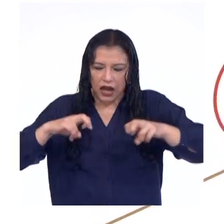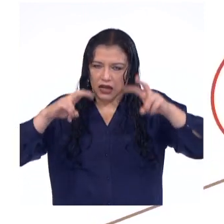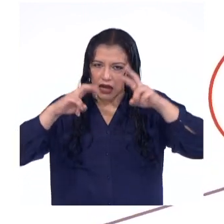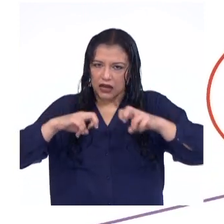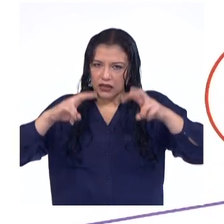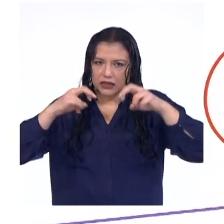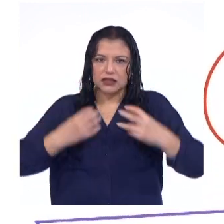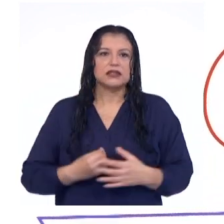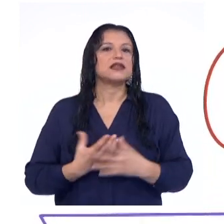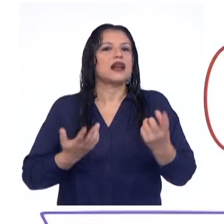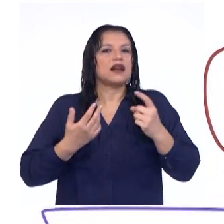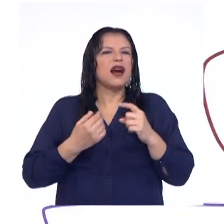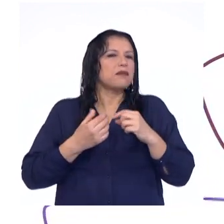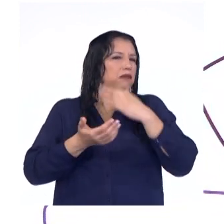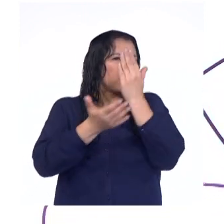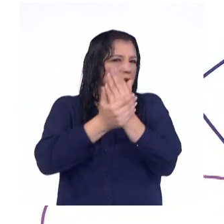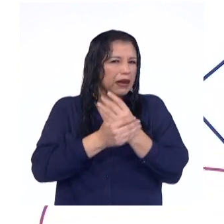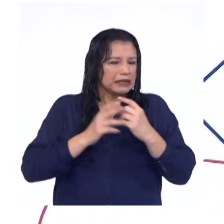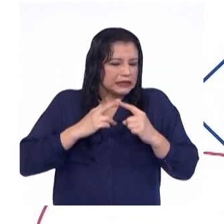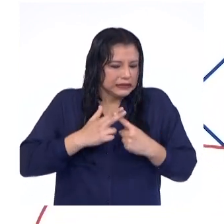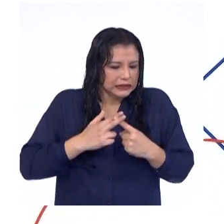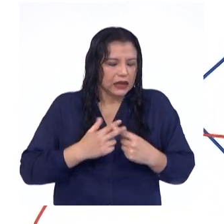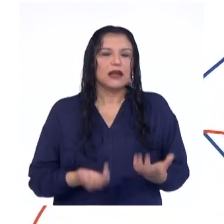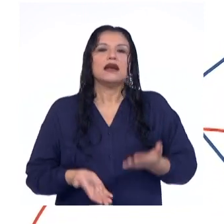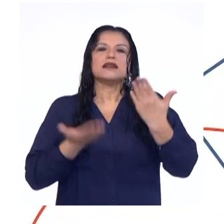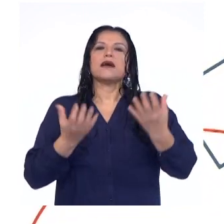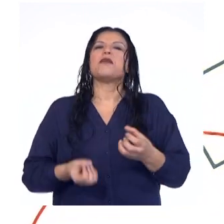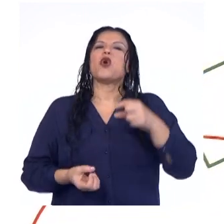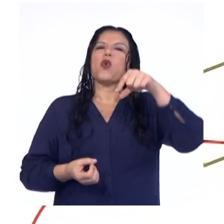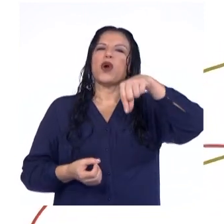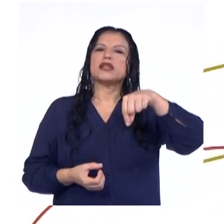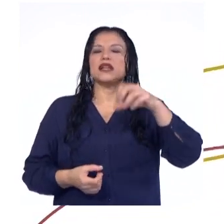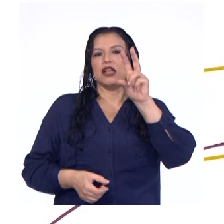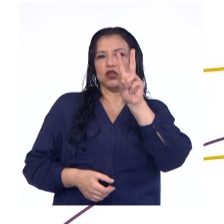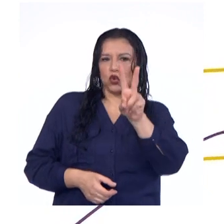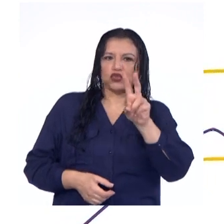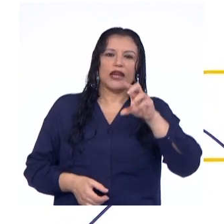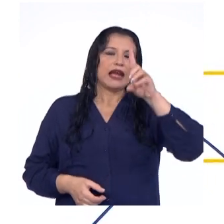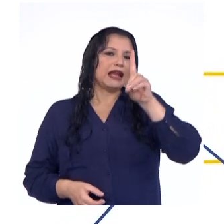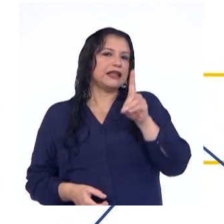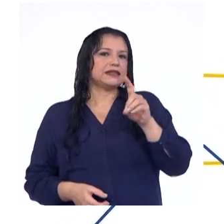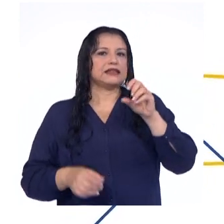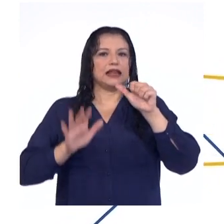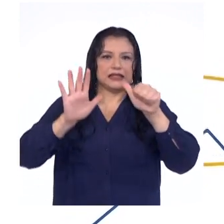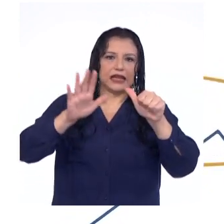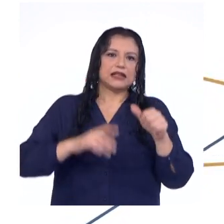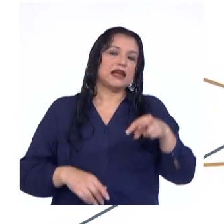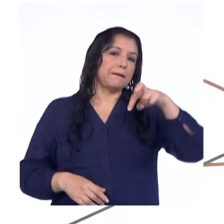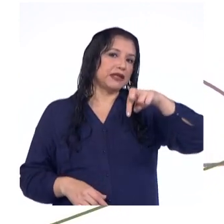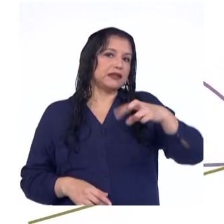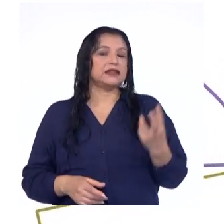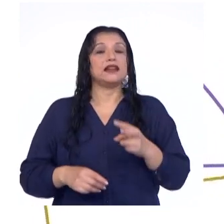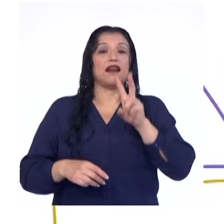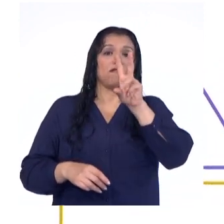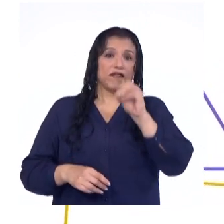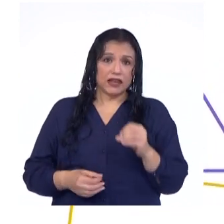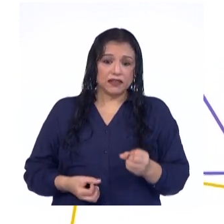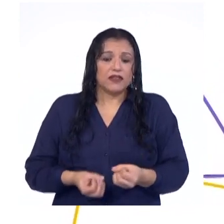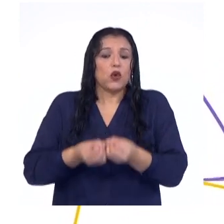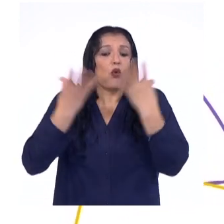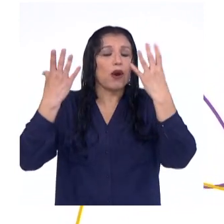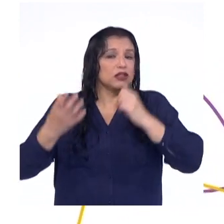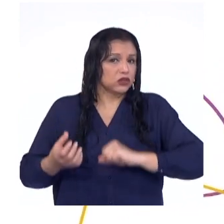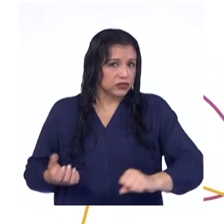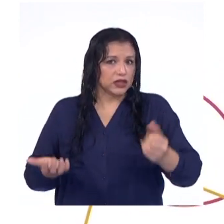significativa inicial. Calculamos el cuartil 2, el decir 6 y el percentil 20 de la cantidad de hijos que